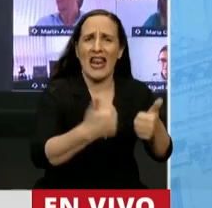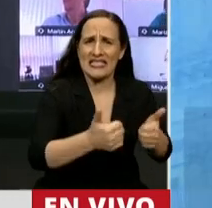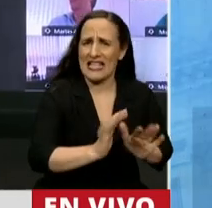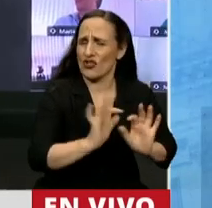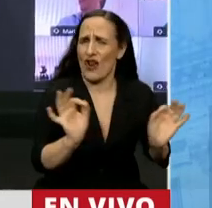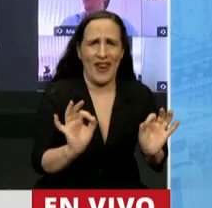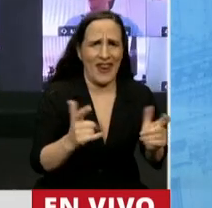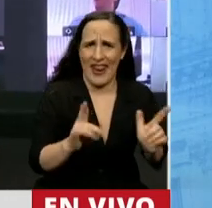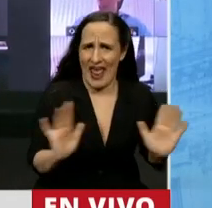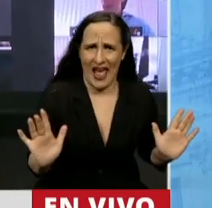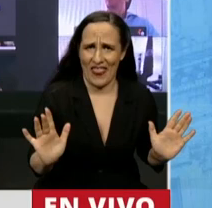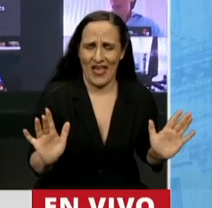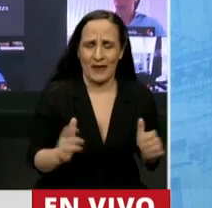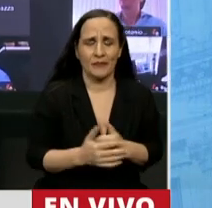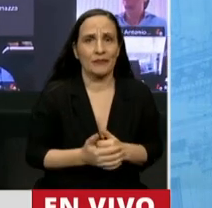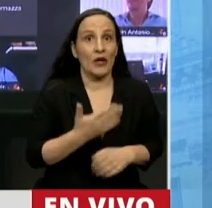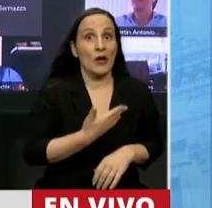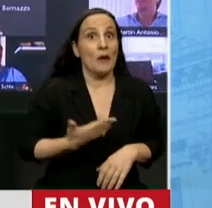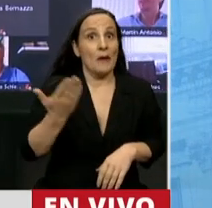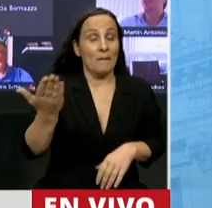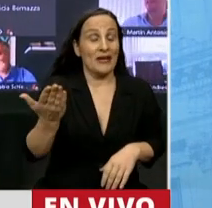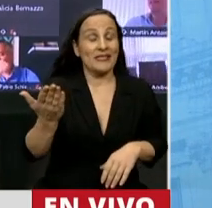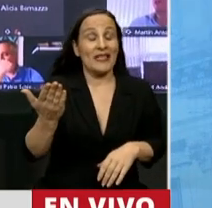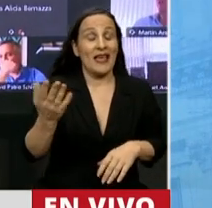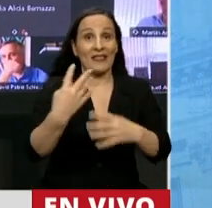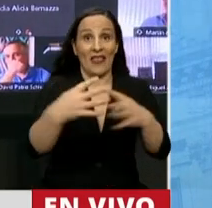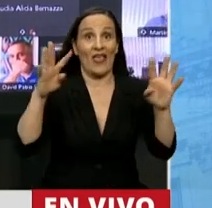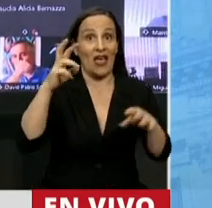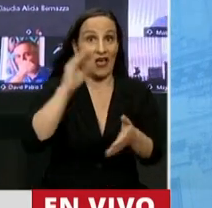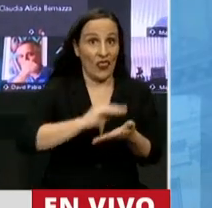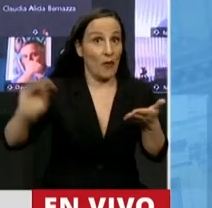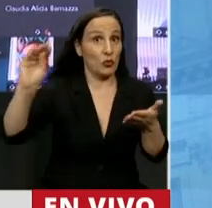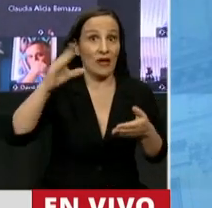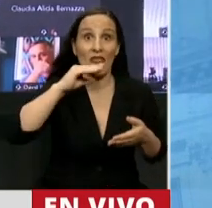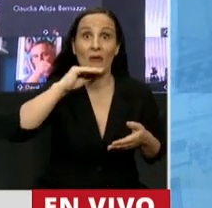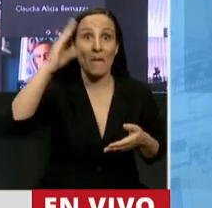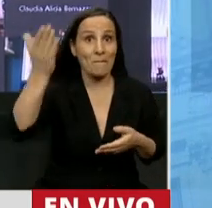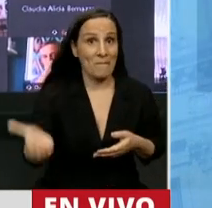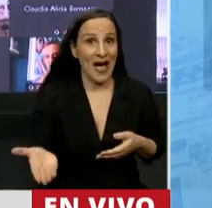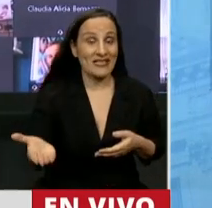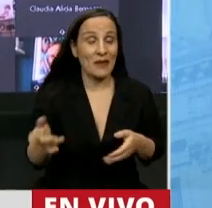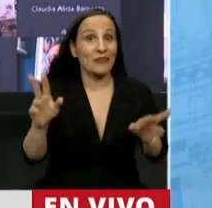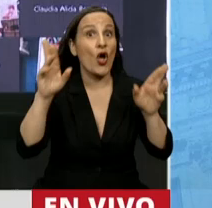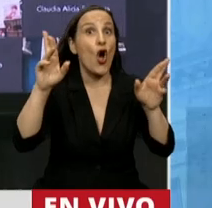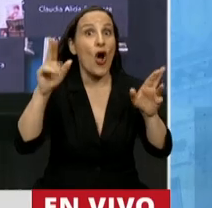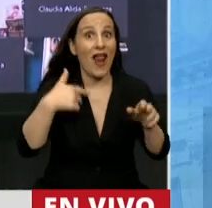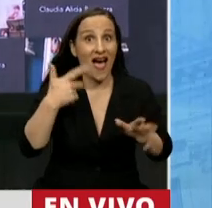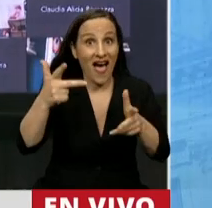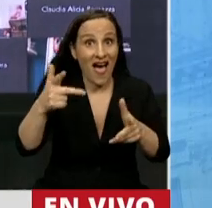Señor presidente de la Cámara de Diputados, señor Massa, espero que en algún momento me escuche.